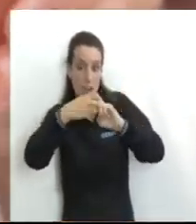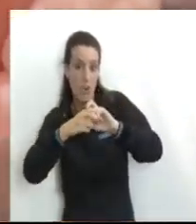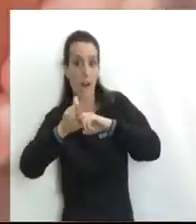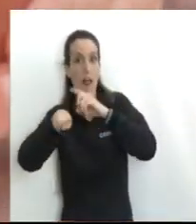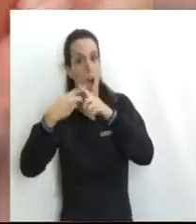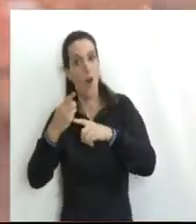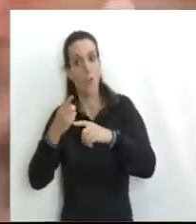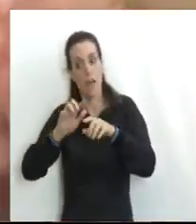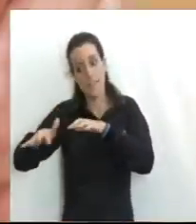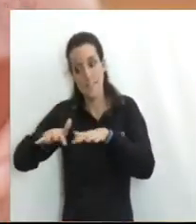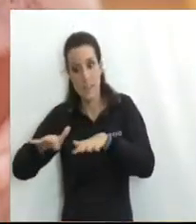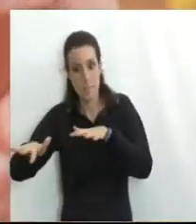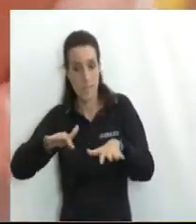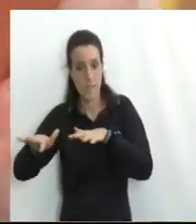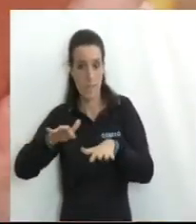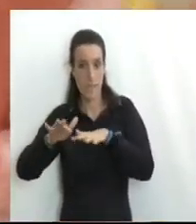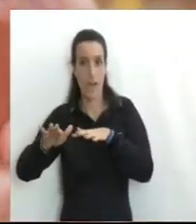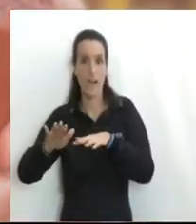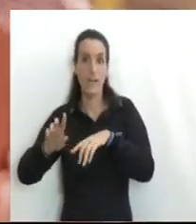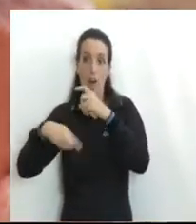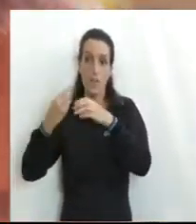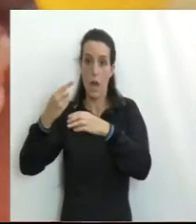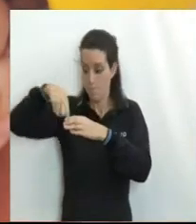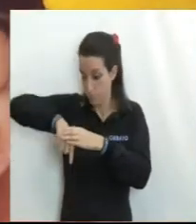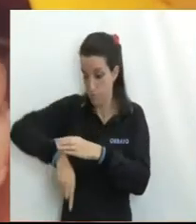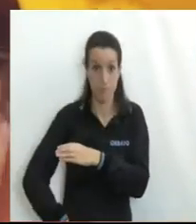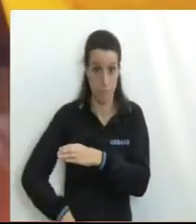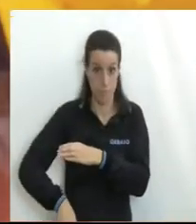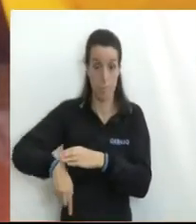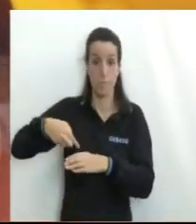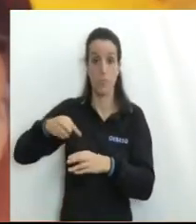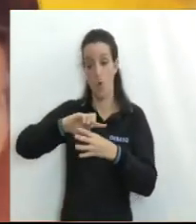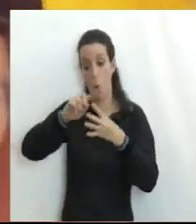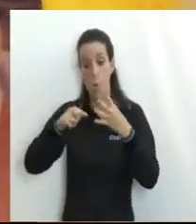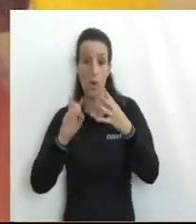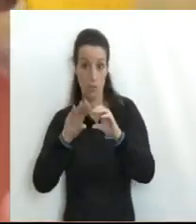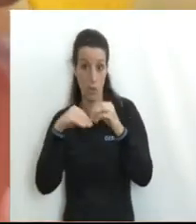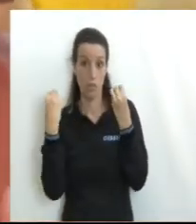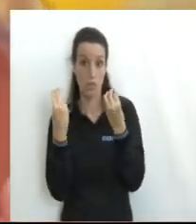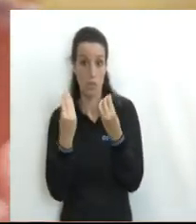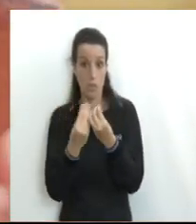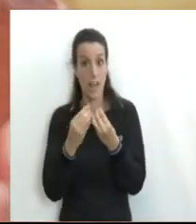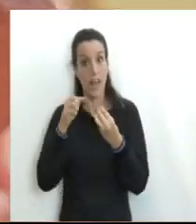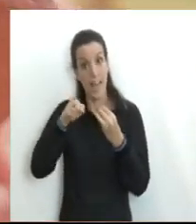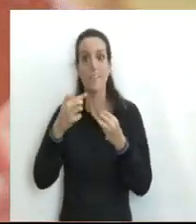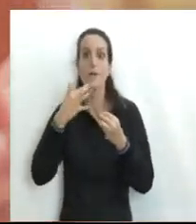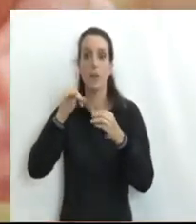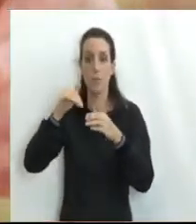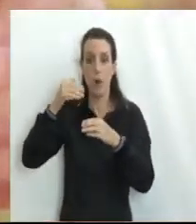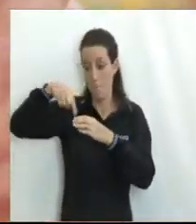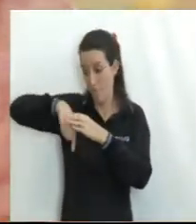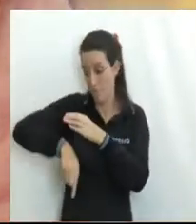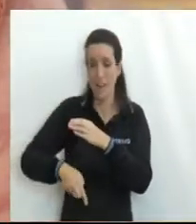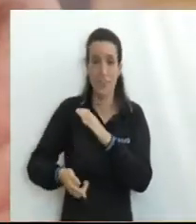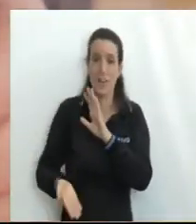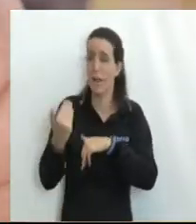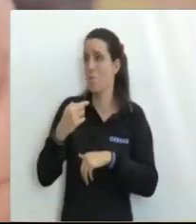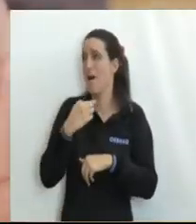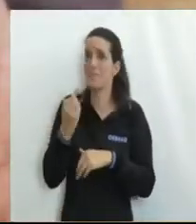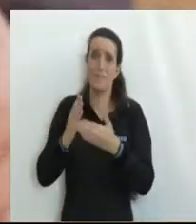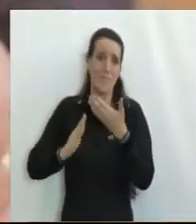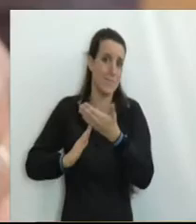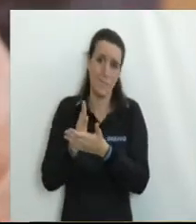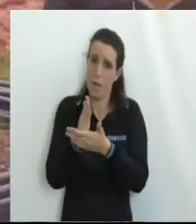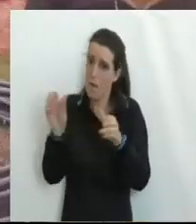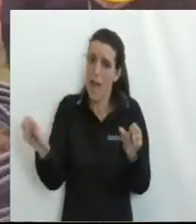magnetotelúrica La magnetometría Las sísmicas de reflexión Y la perforación En este caso La perforación Que es el